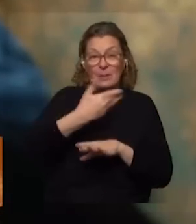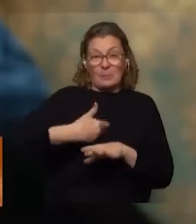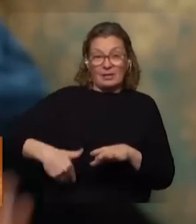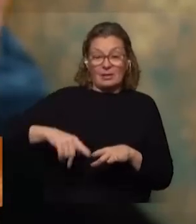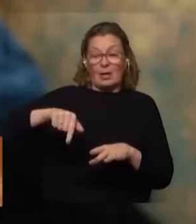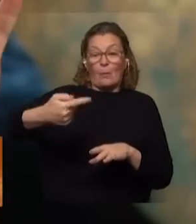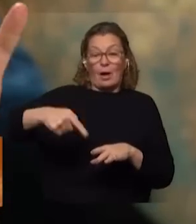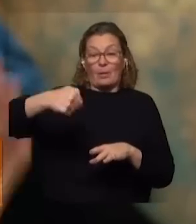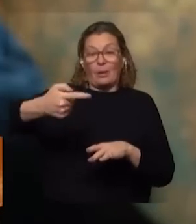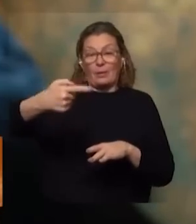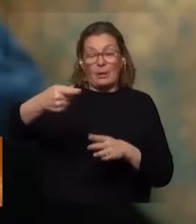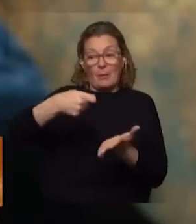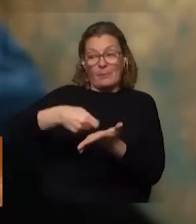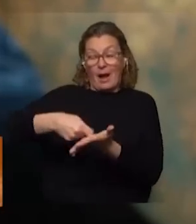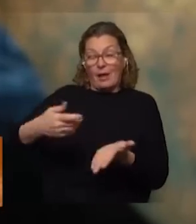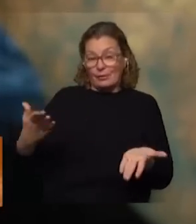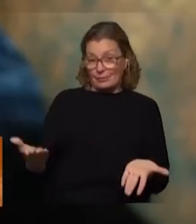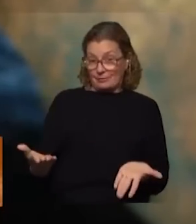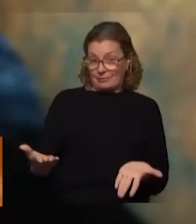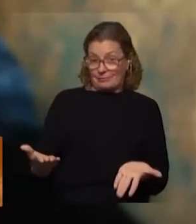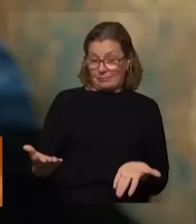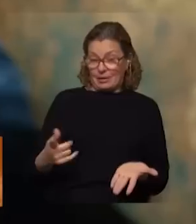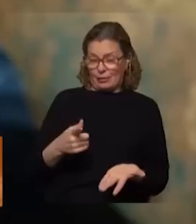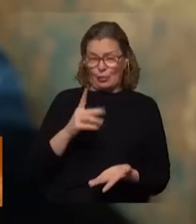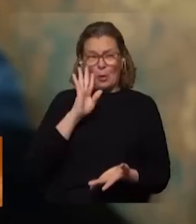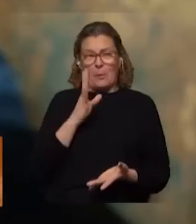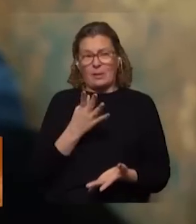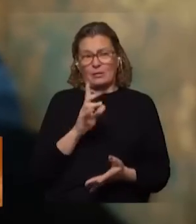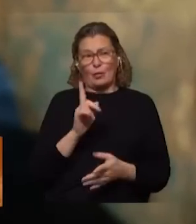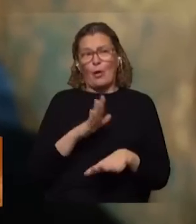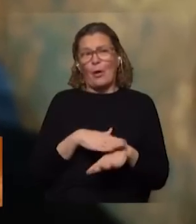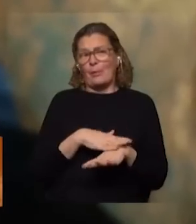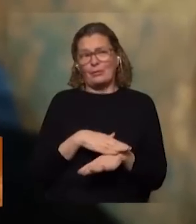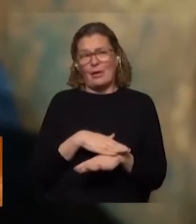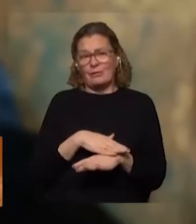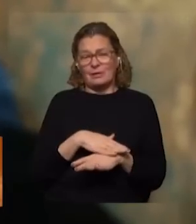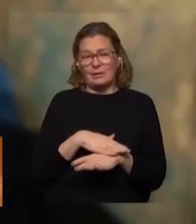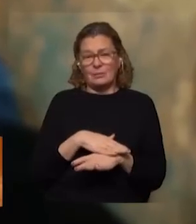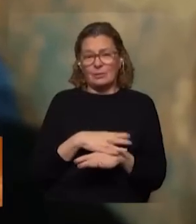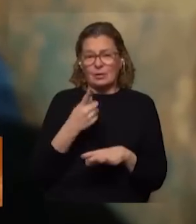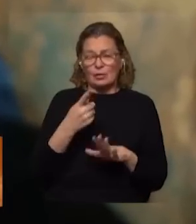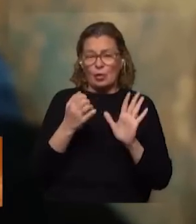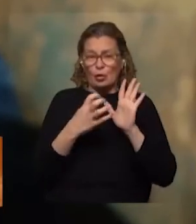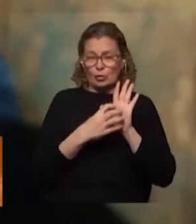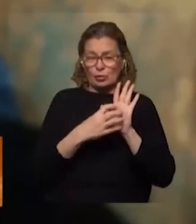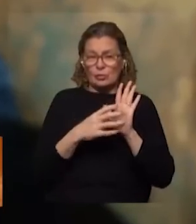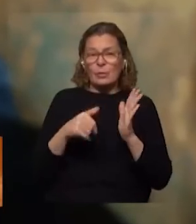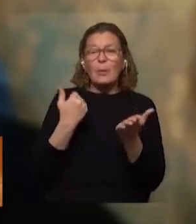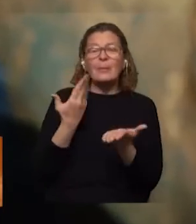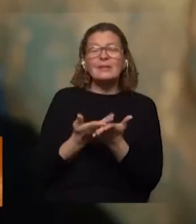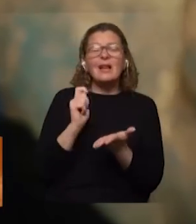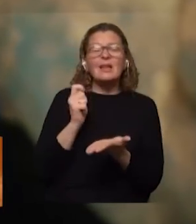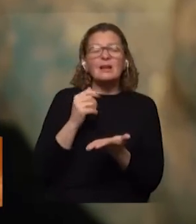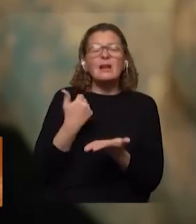van a seguir con él que van a tener que pagarlo entonces eso para nosotros nos parece un acto de responsabilidad que está regulado por la constitución frente a quien se presenta